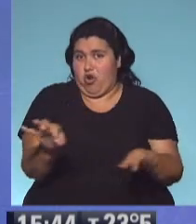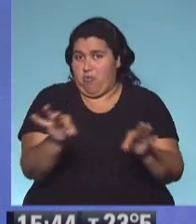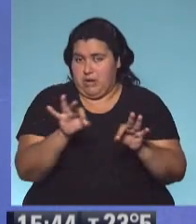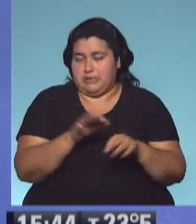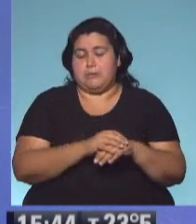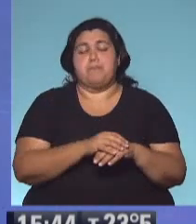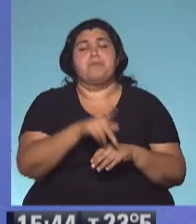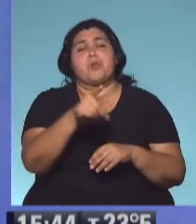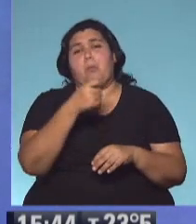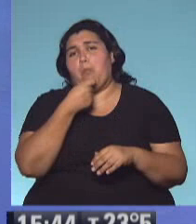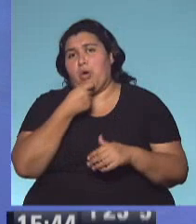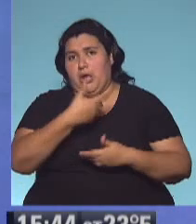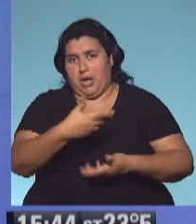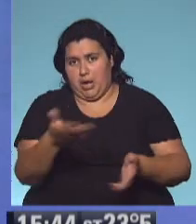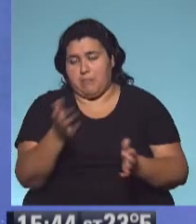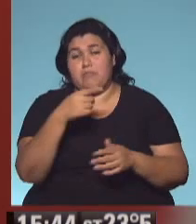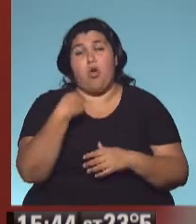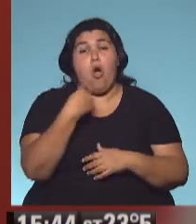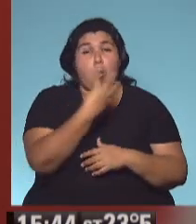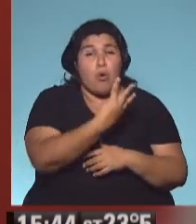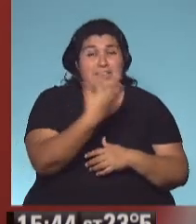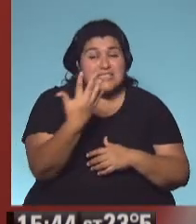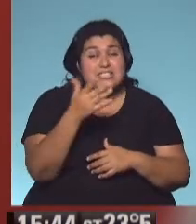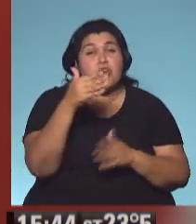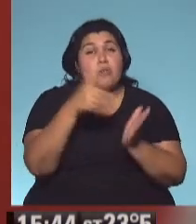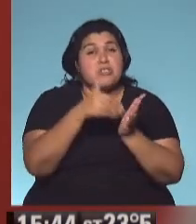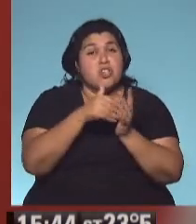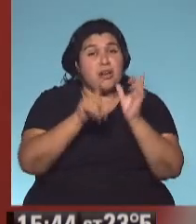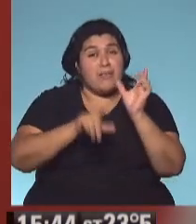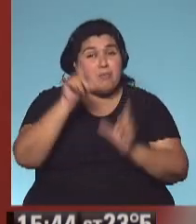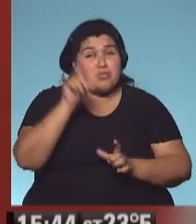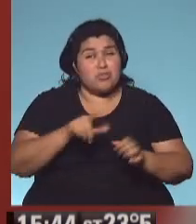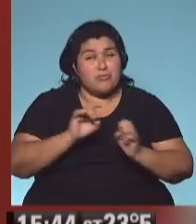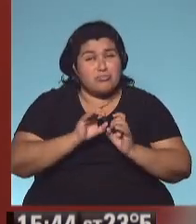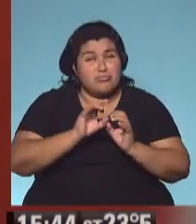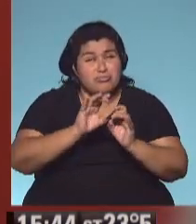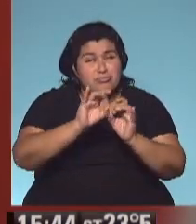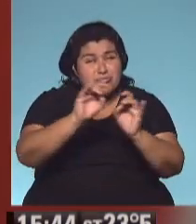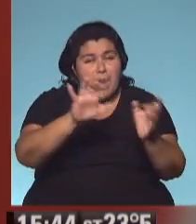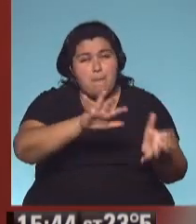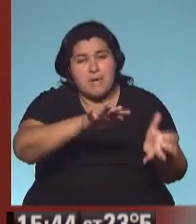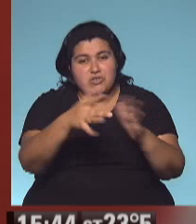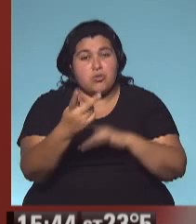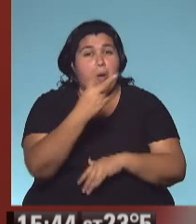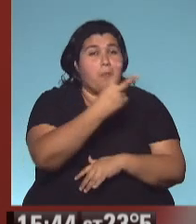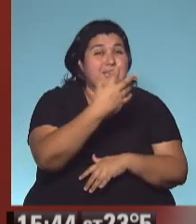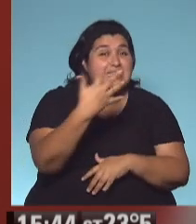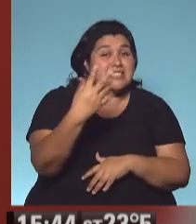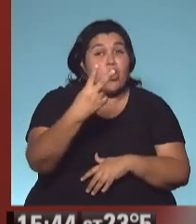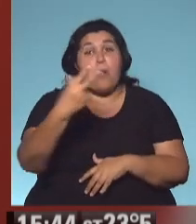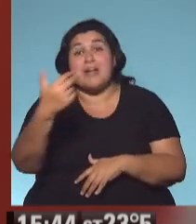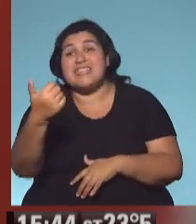esto fuera así, nosotros para 45 millones de personas tendríamos que pasar entre 25 y 26 días.